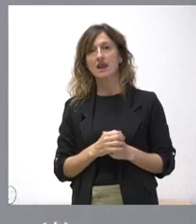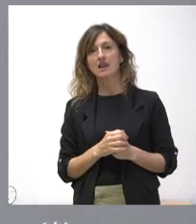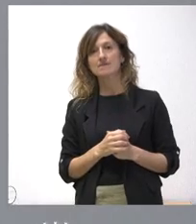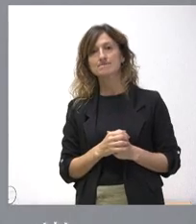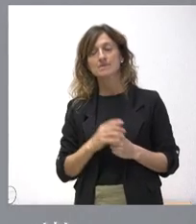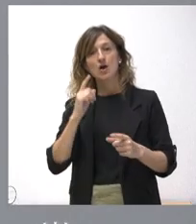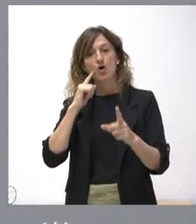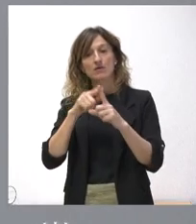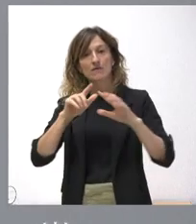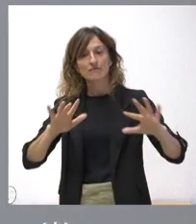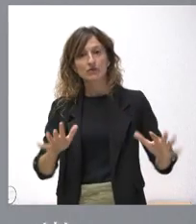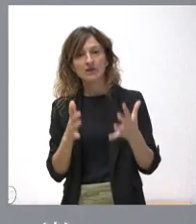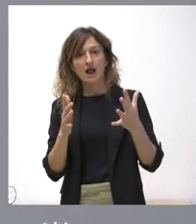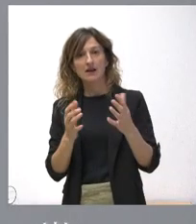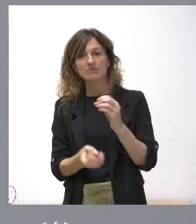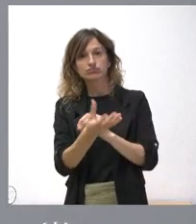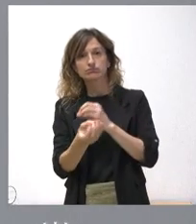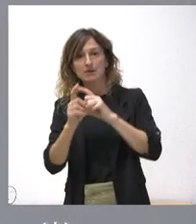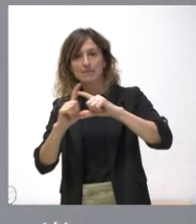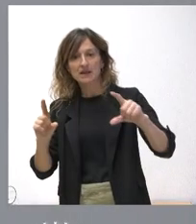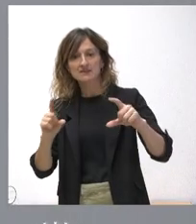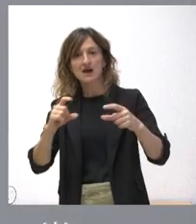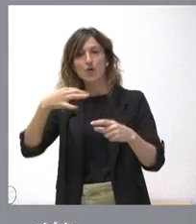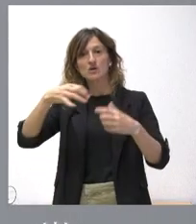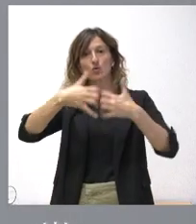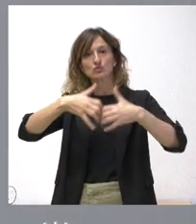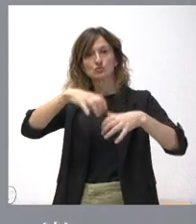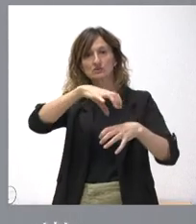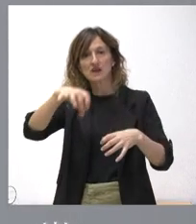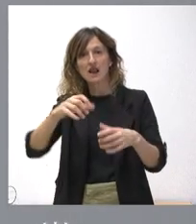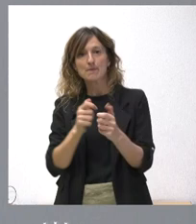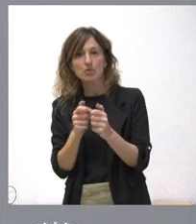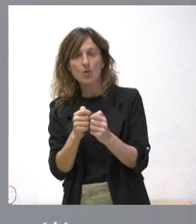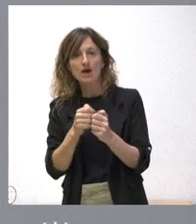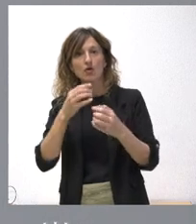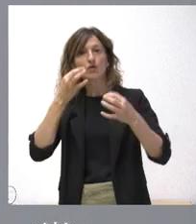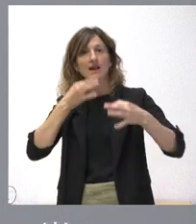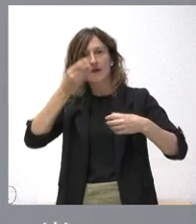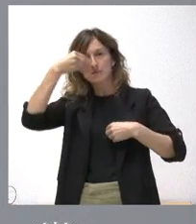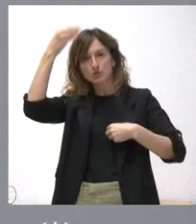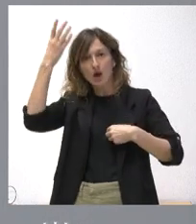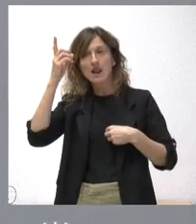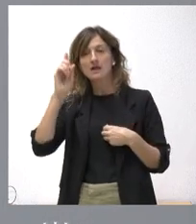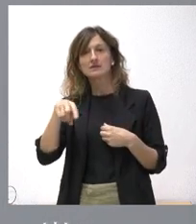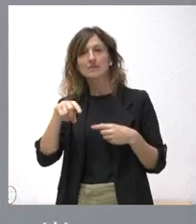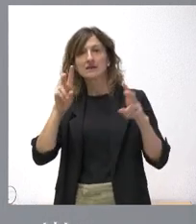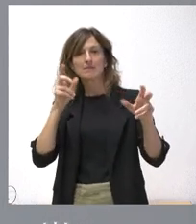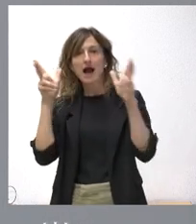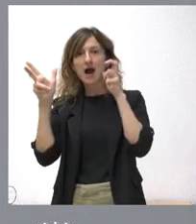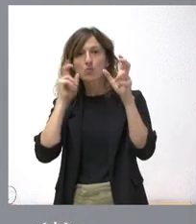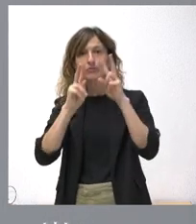finalidad fomentar el emprendimiento, generar un ecosistema industrial en torno a los videojuegos, la realidad virtual y la producción audiovisual.